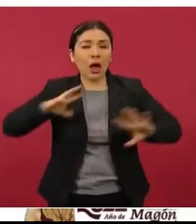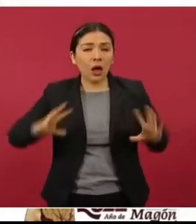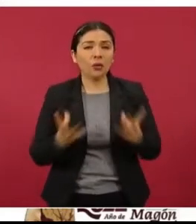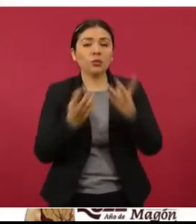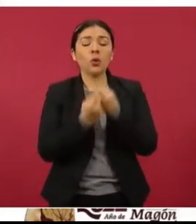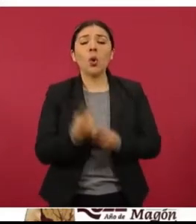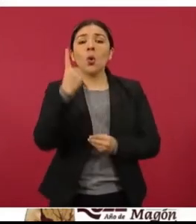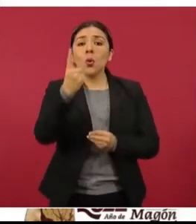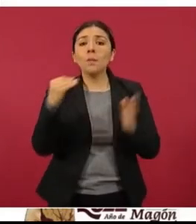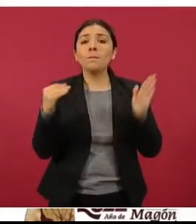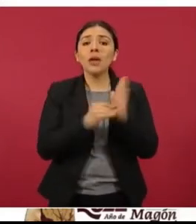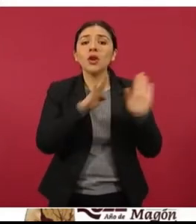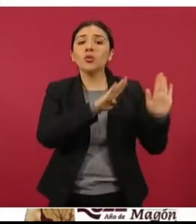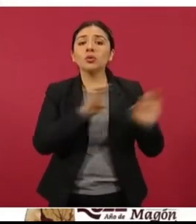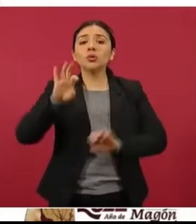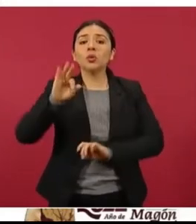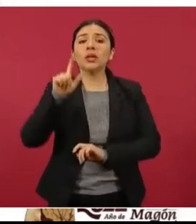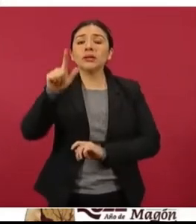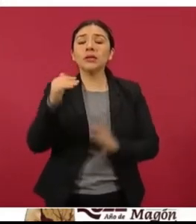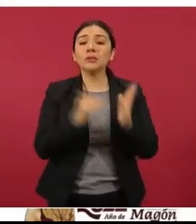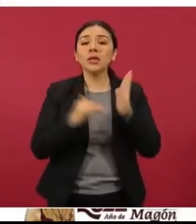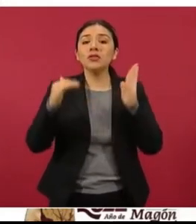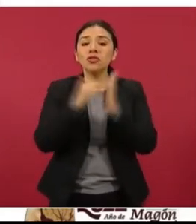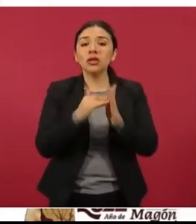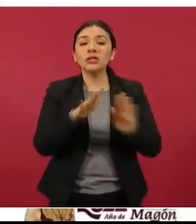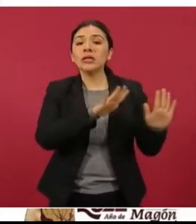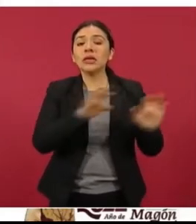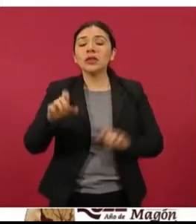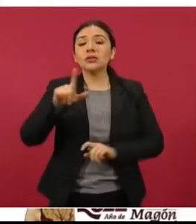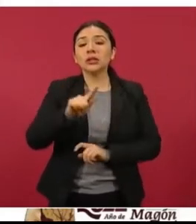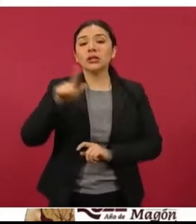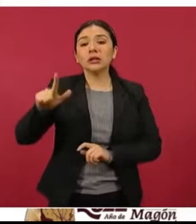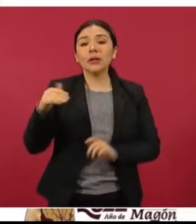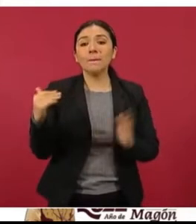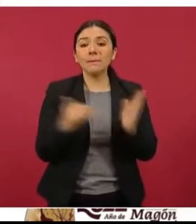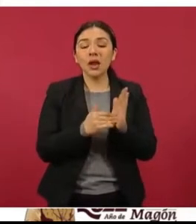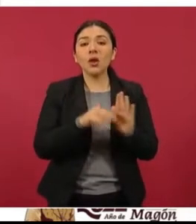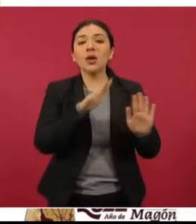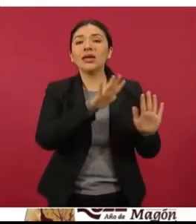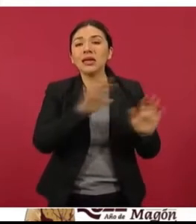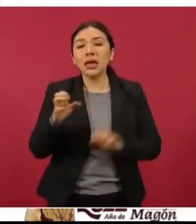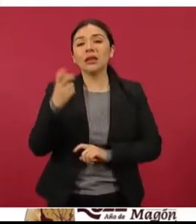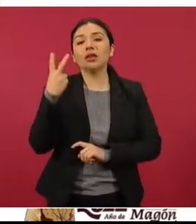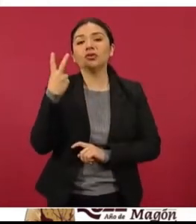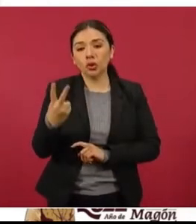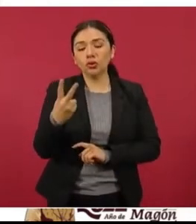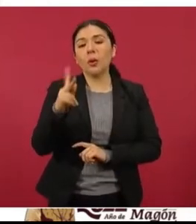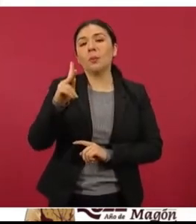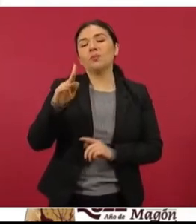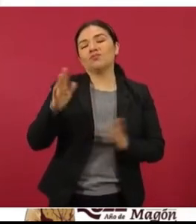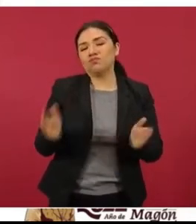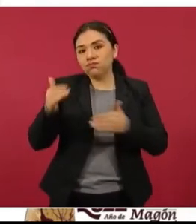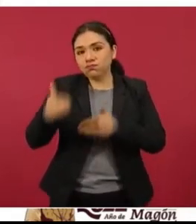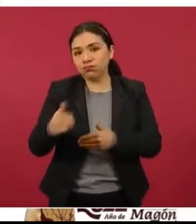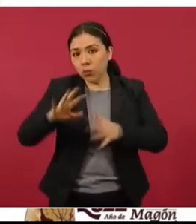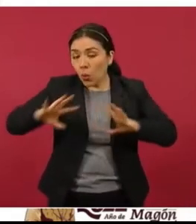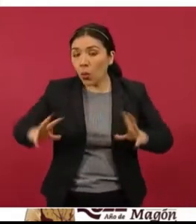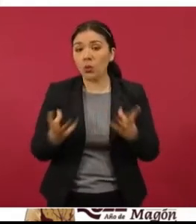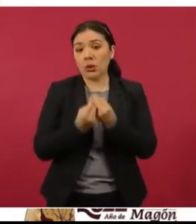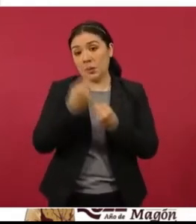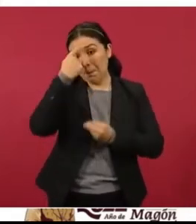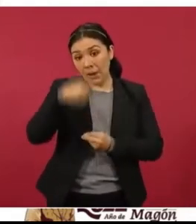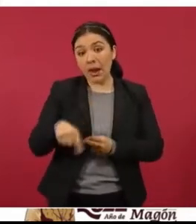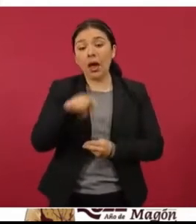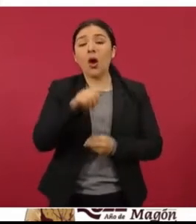de 1,947,577,502 piezas para